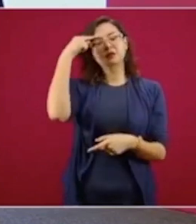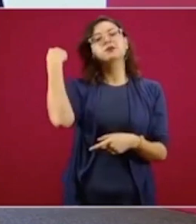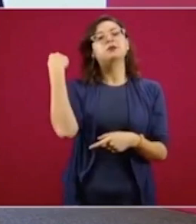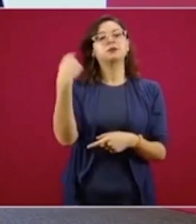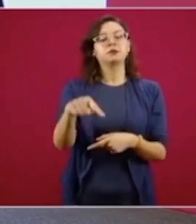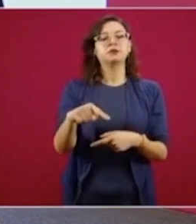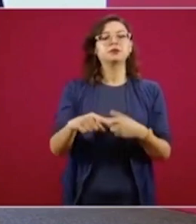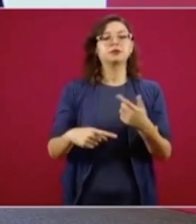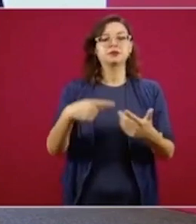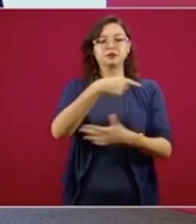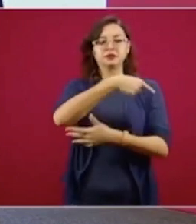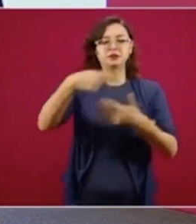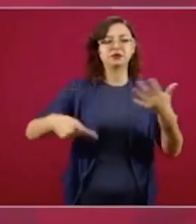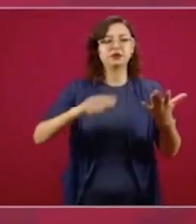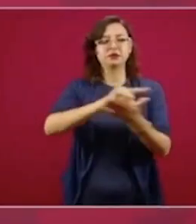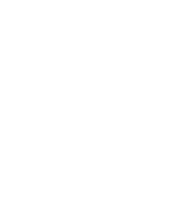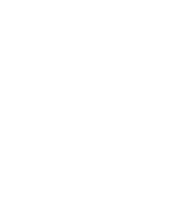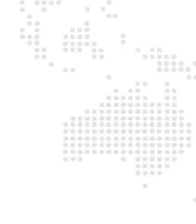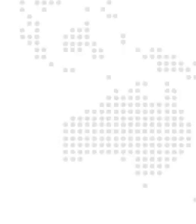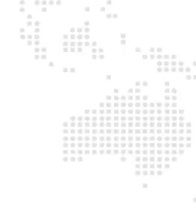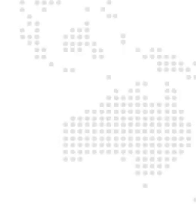estas prácticas ilegales.